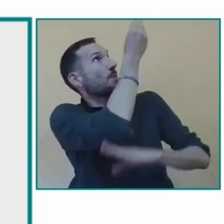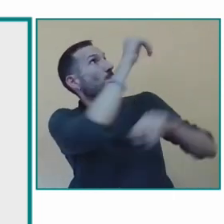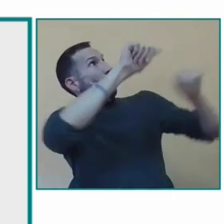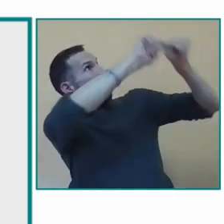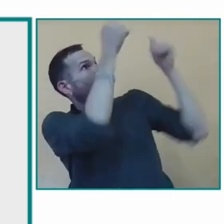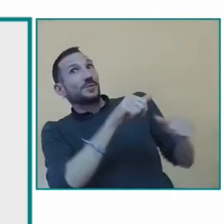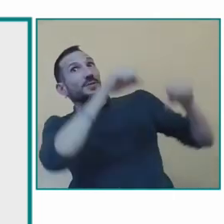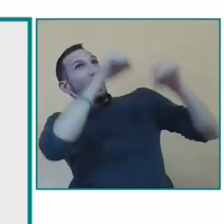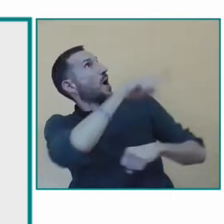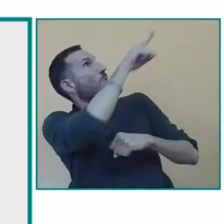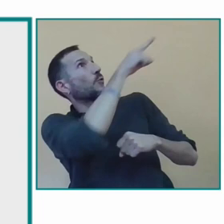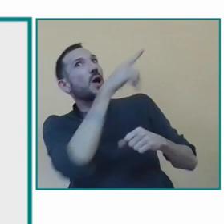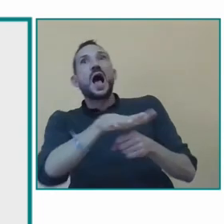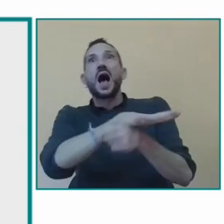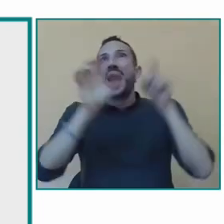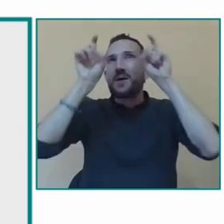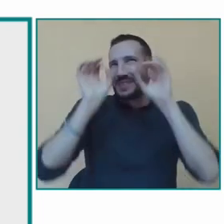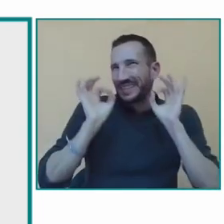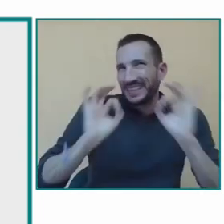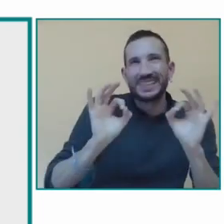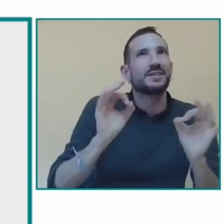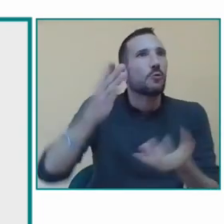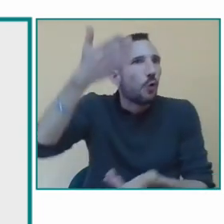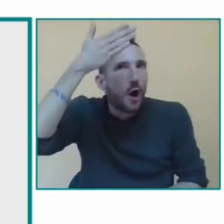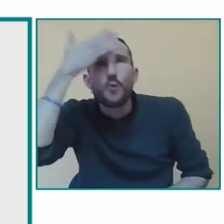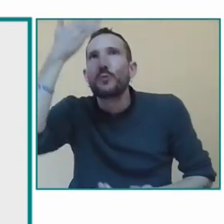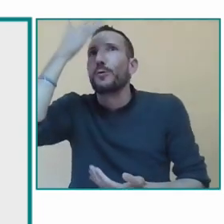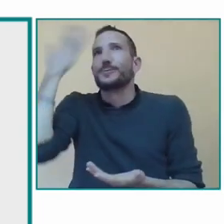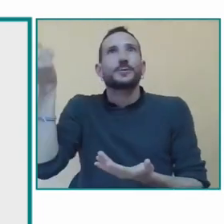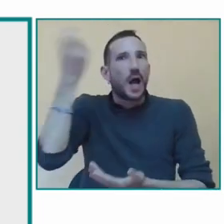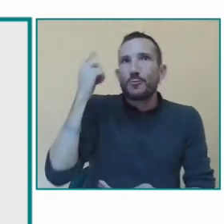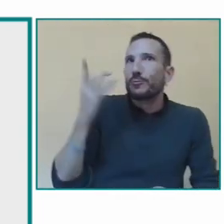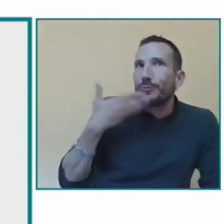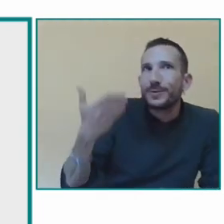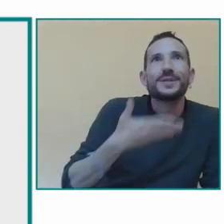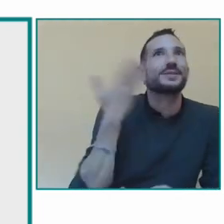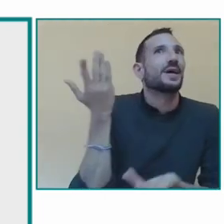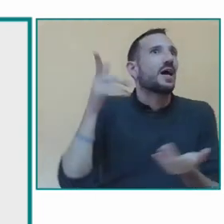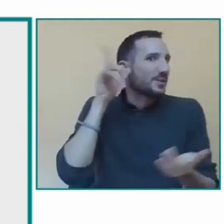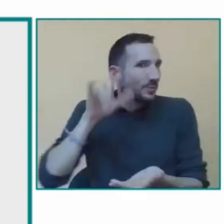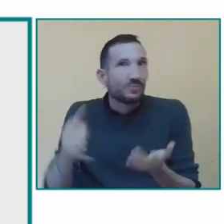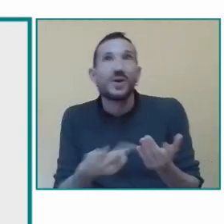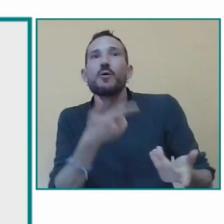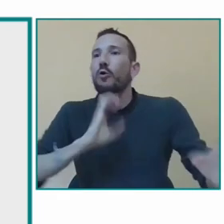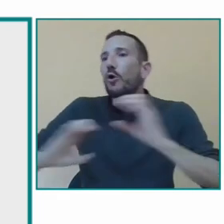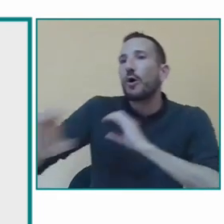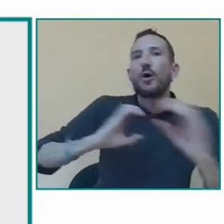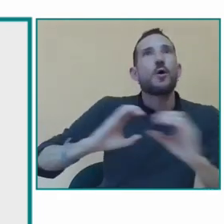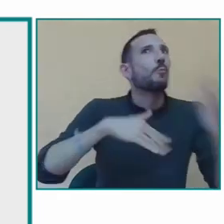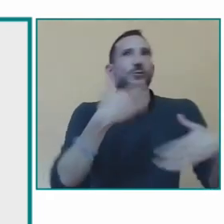y niñas sordos necesitan verse reflejados en modelos adultos con los que sentirse identificados